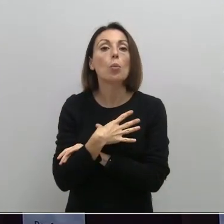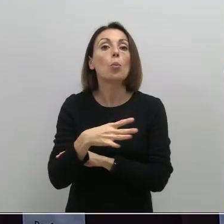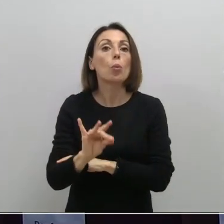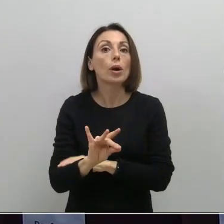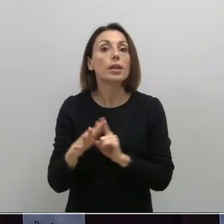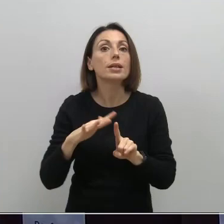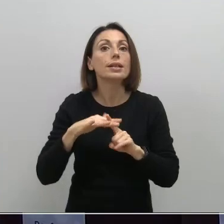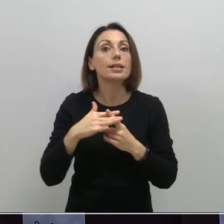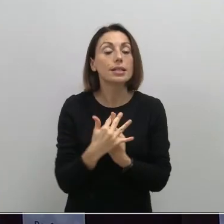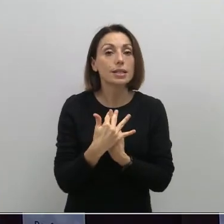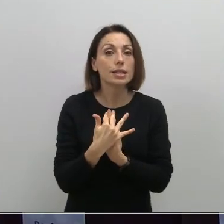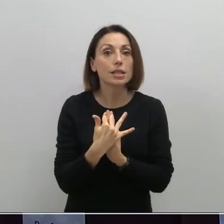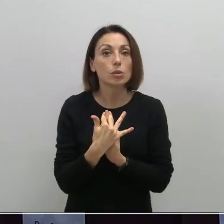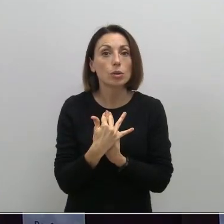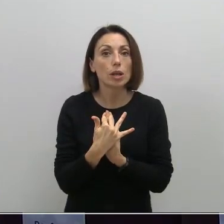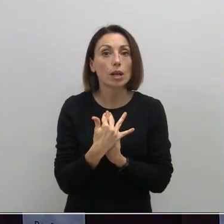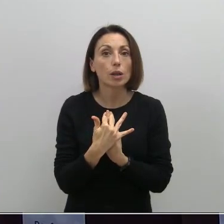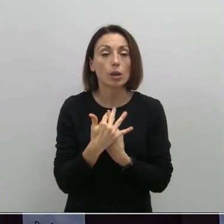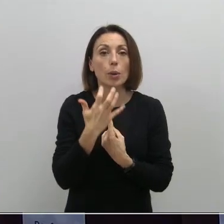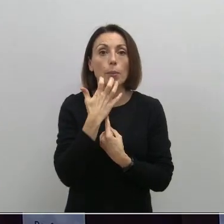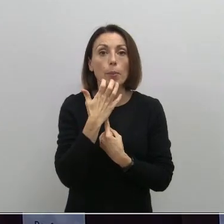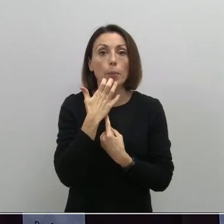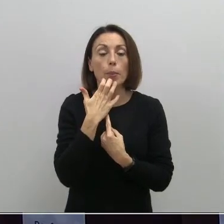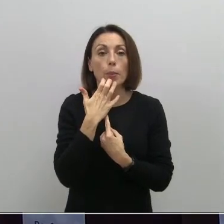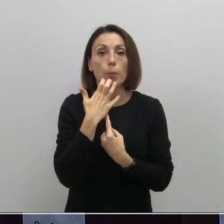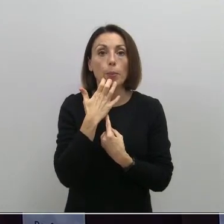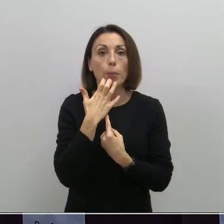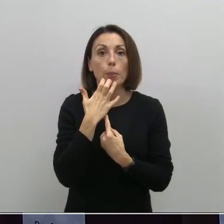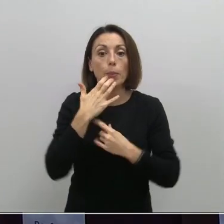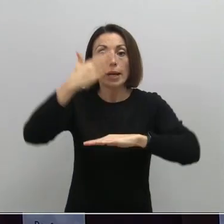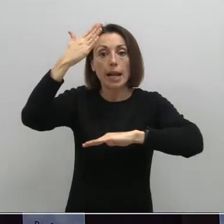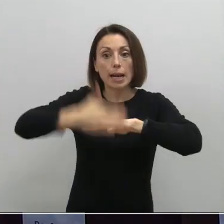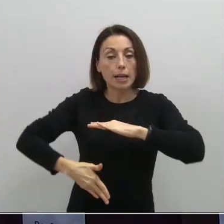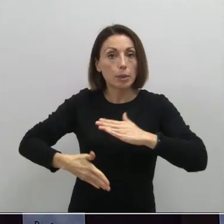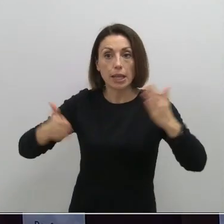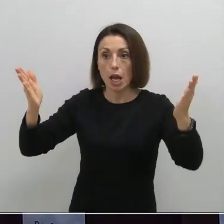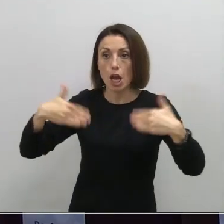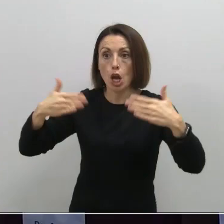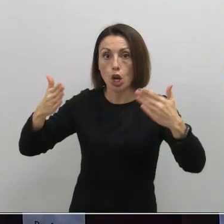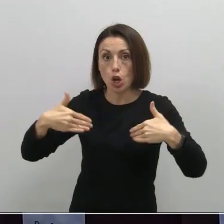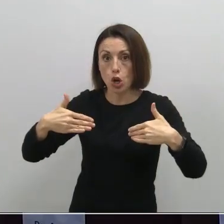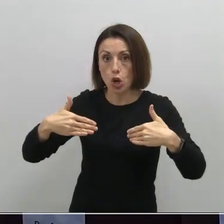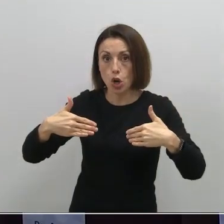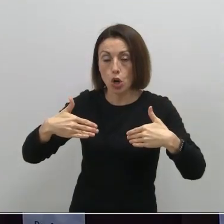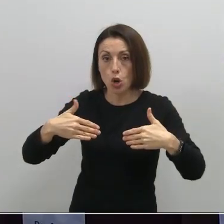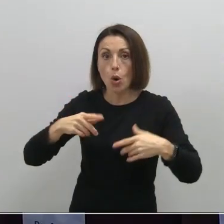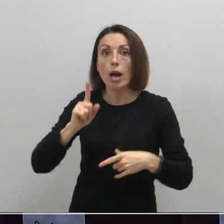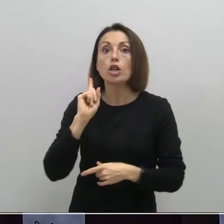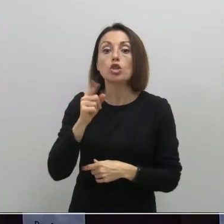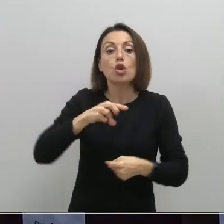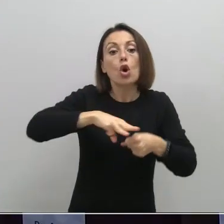la circunstancia de que se levantara el cierre perimetral solo de determinados municipios